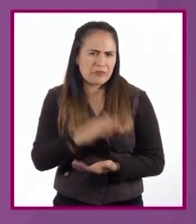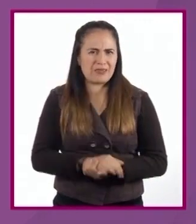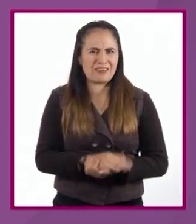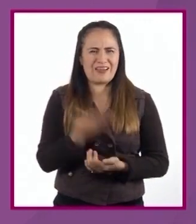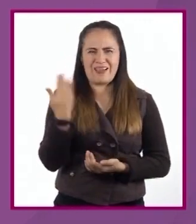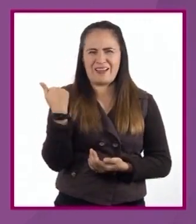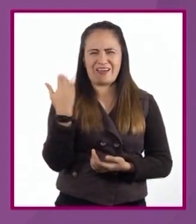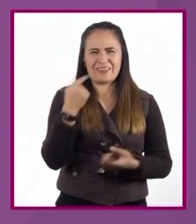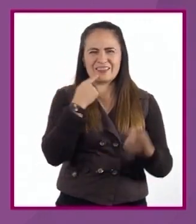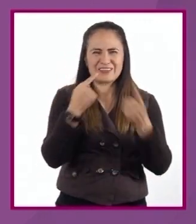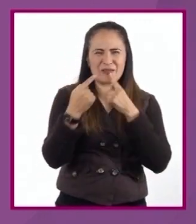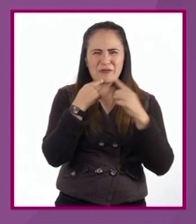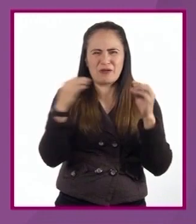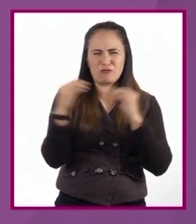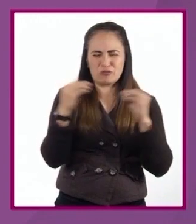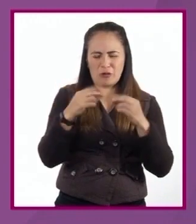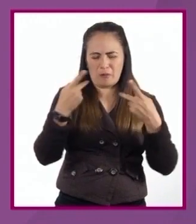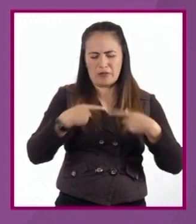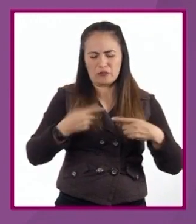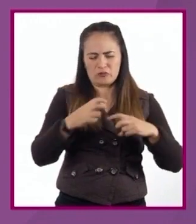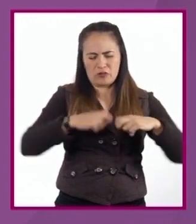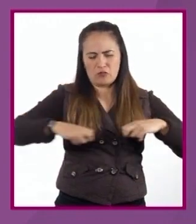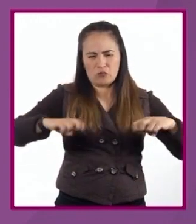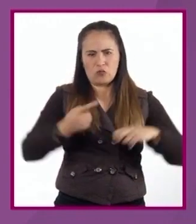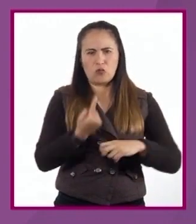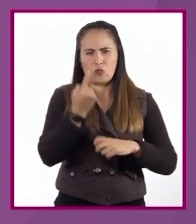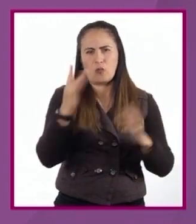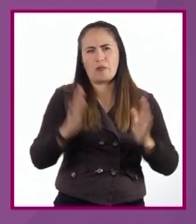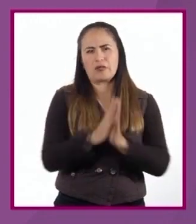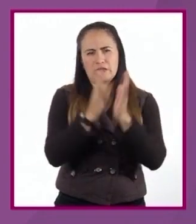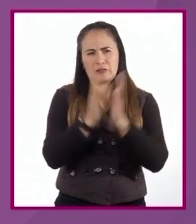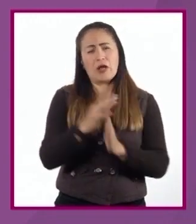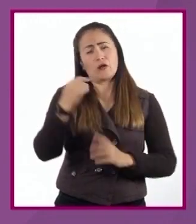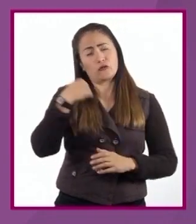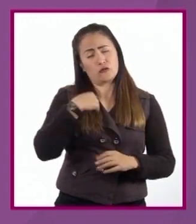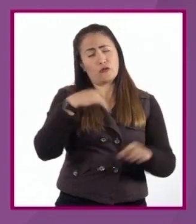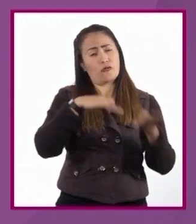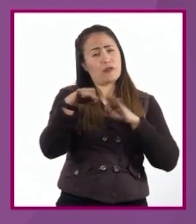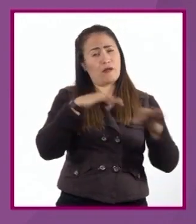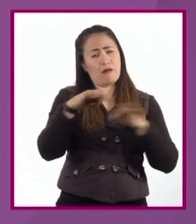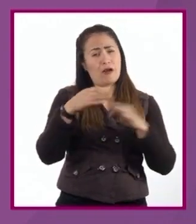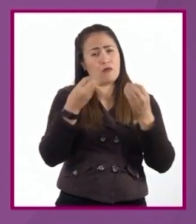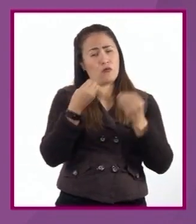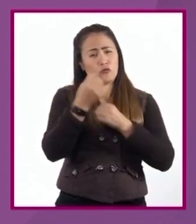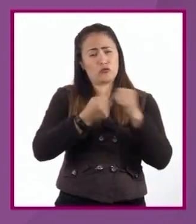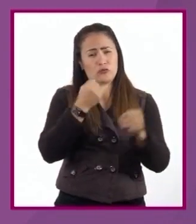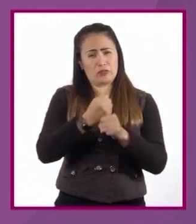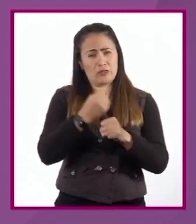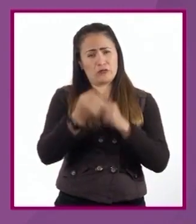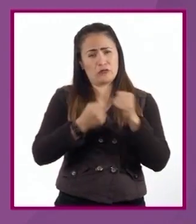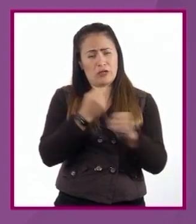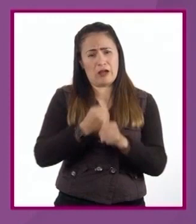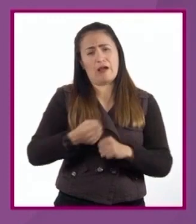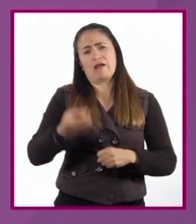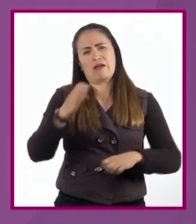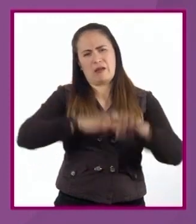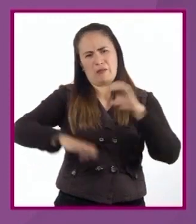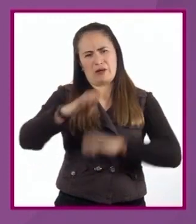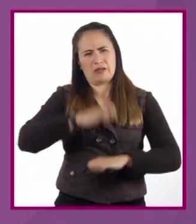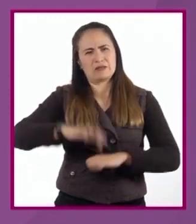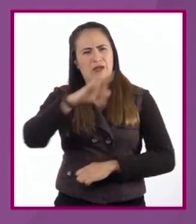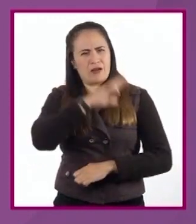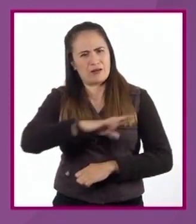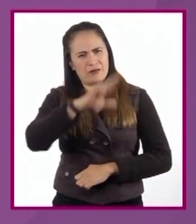el debate que dice uno de los participantes. Yo he trabajado muchos años en la iniciativa privada, pero